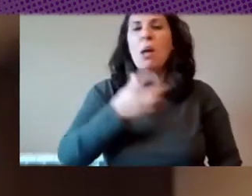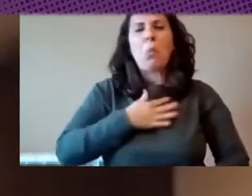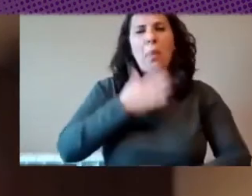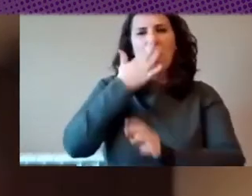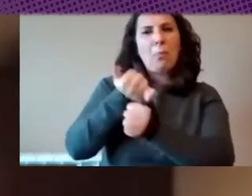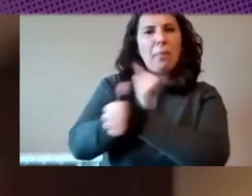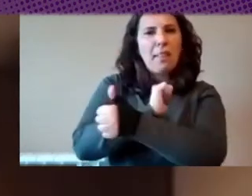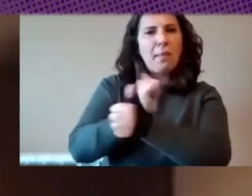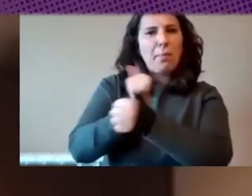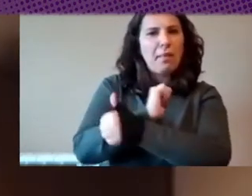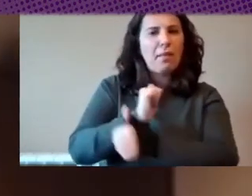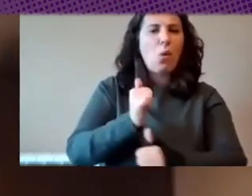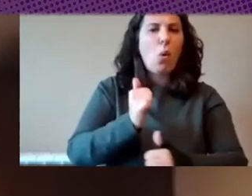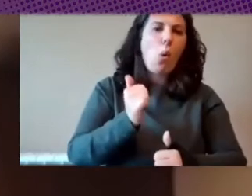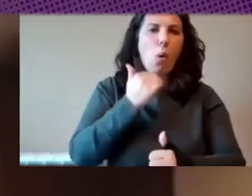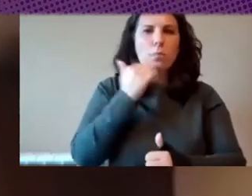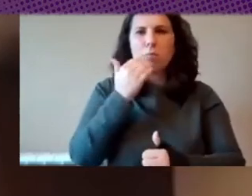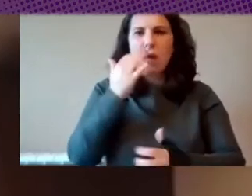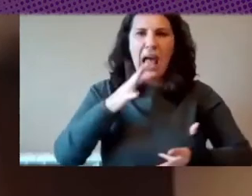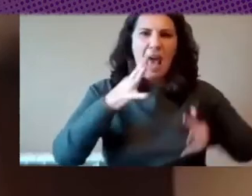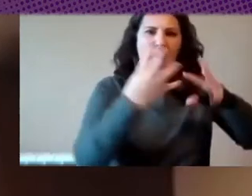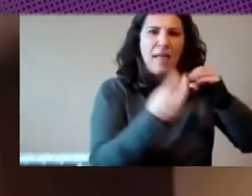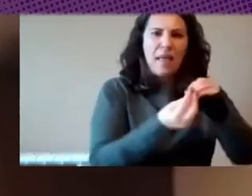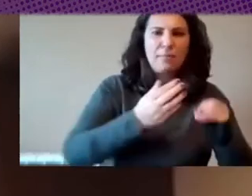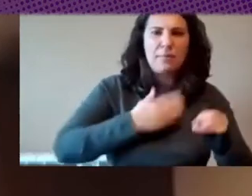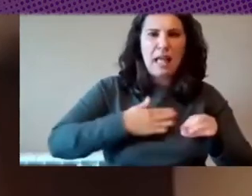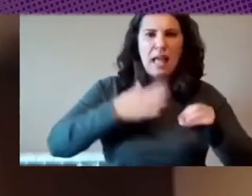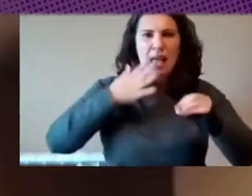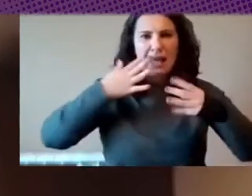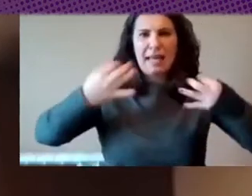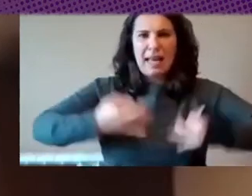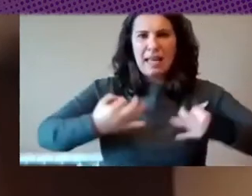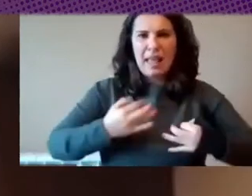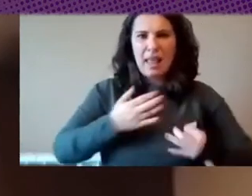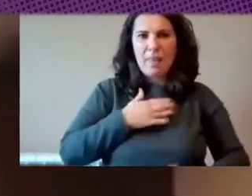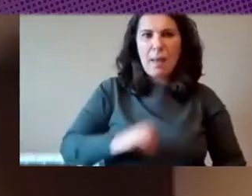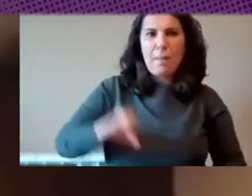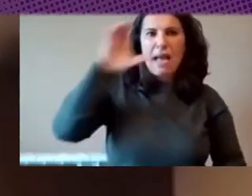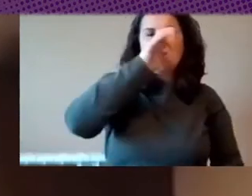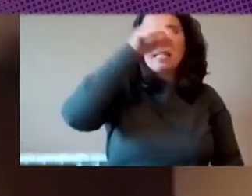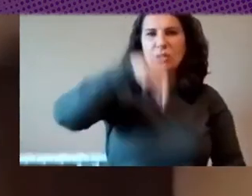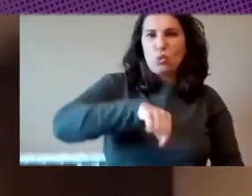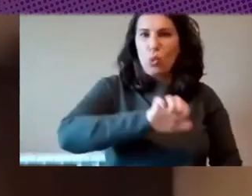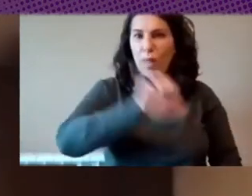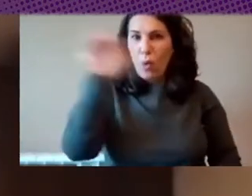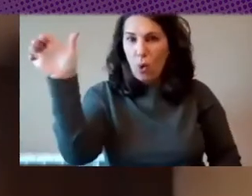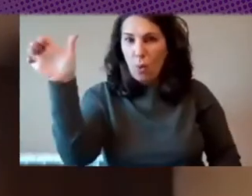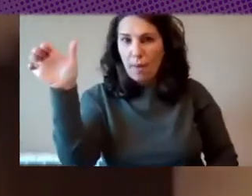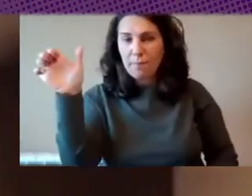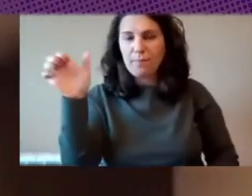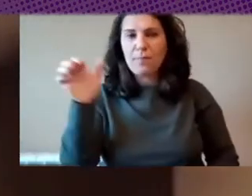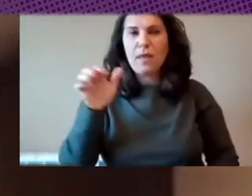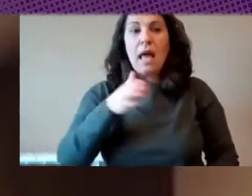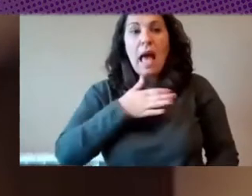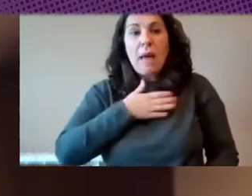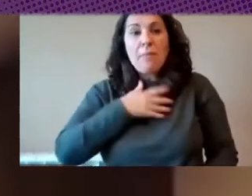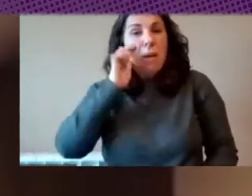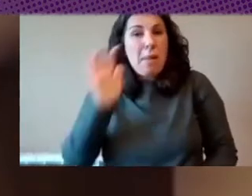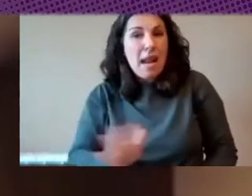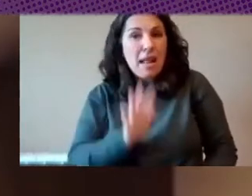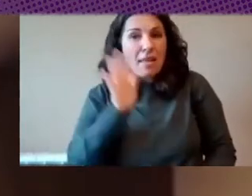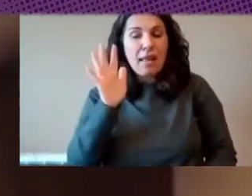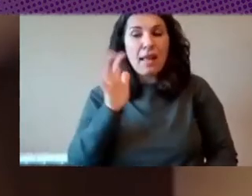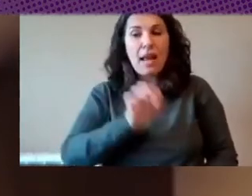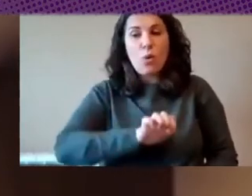que puede ser adaptada a la realidad de los países del sur de Europa me parece que en Europa el